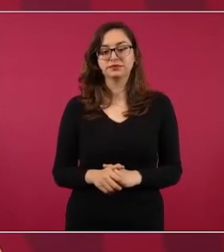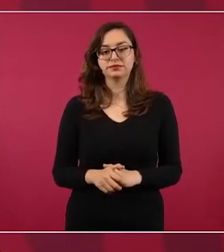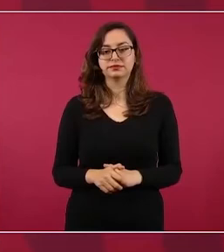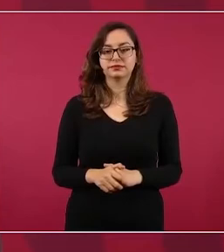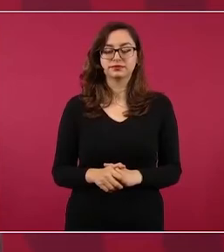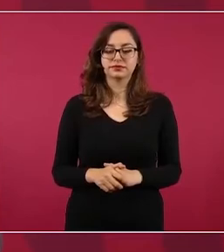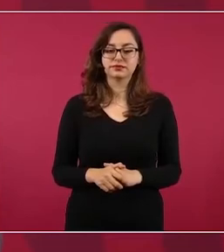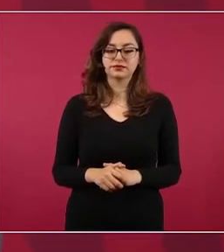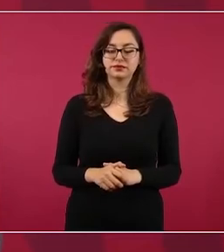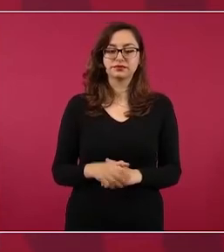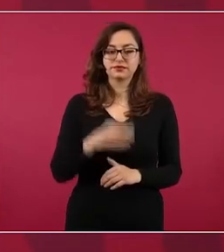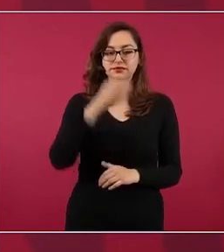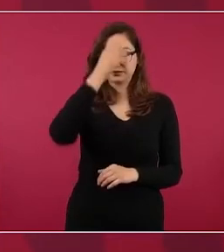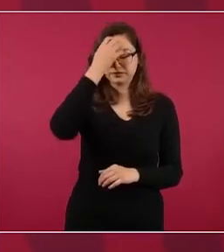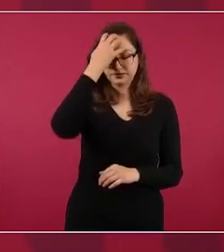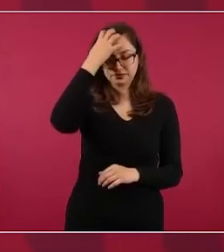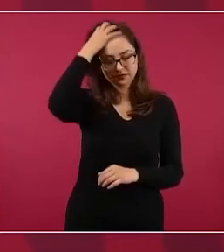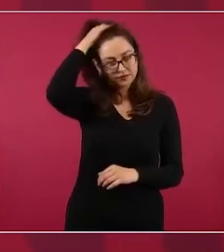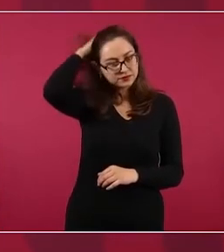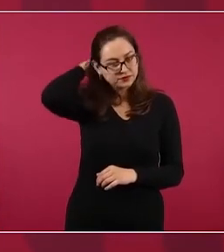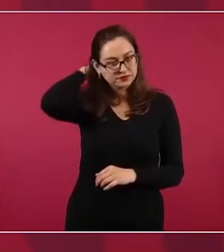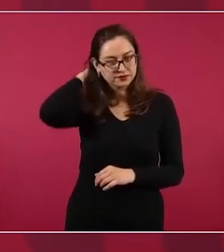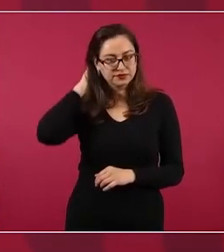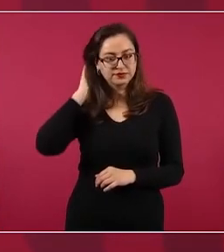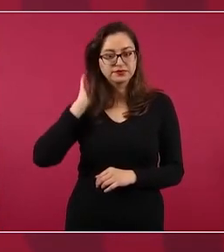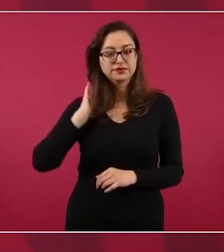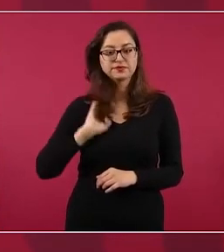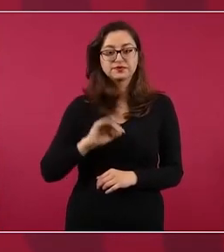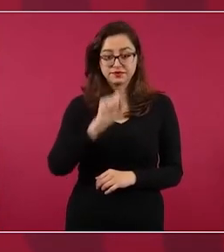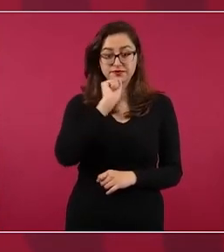Incluso, antes impulsaban a los del PRI.